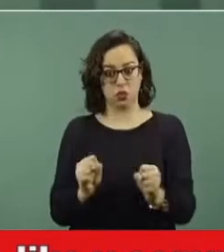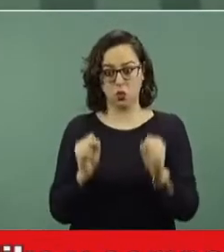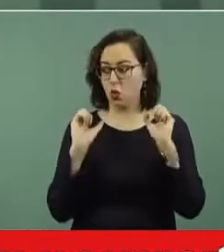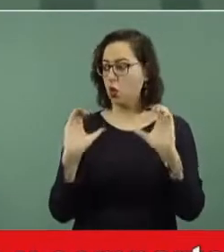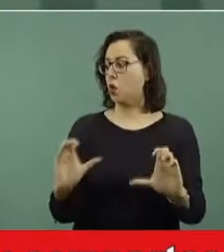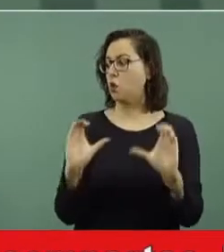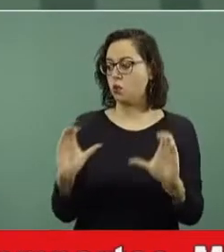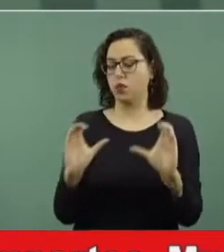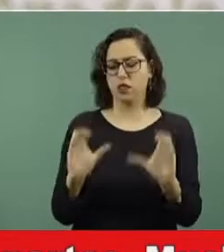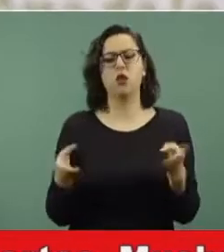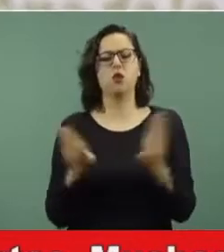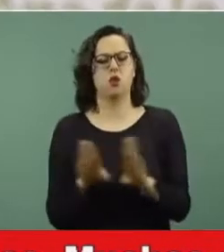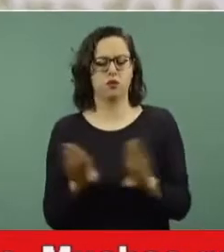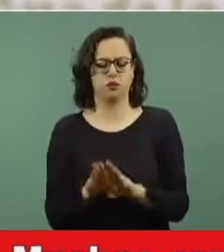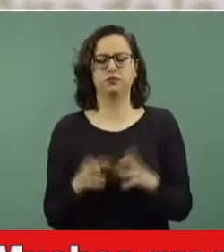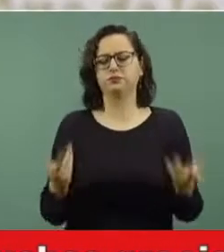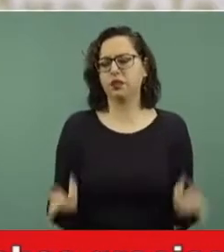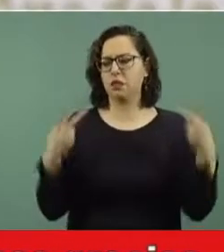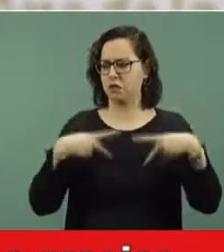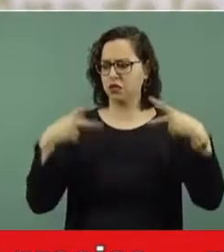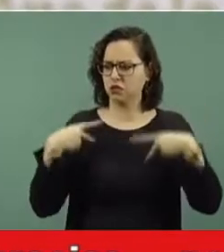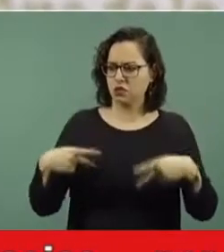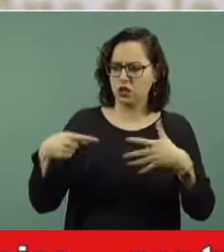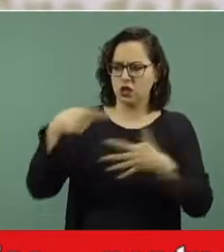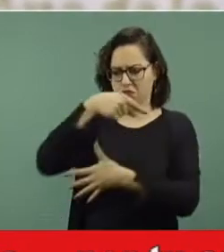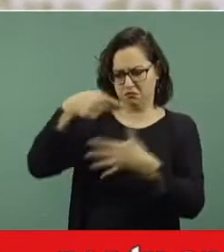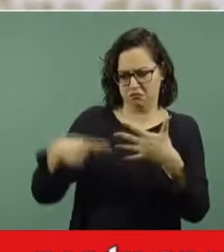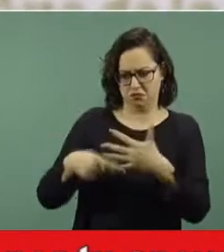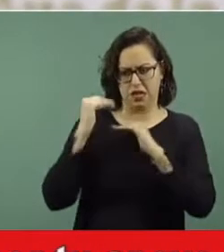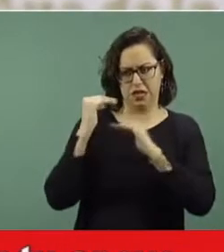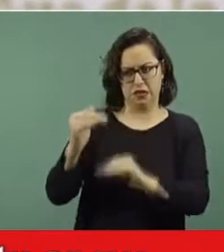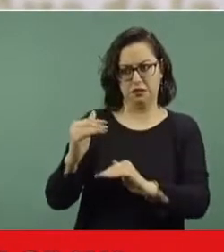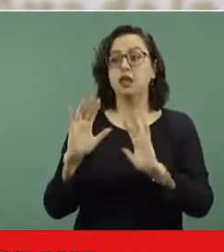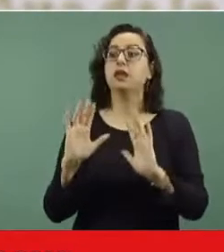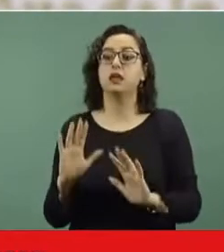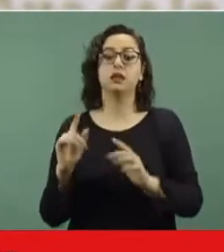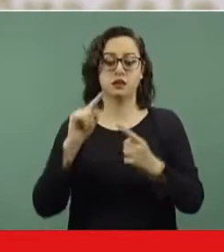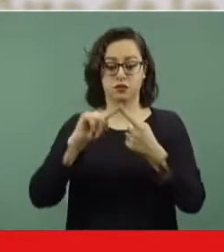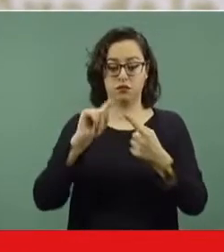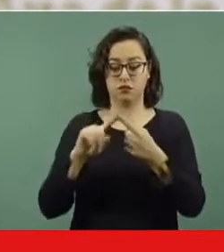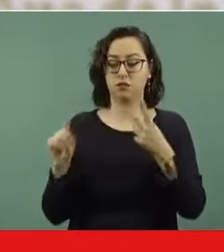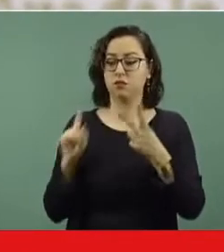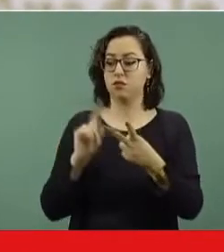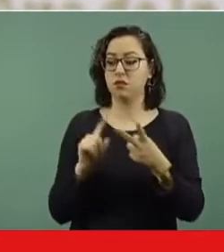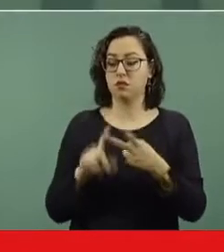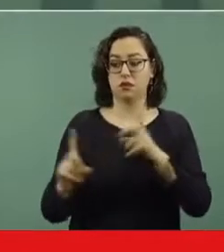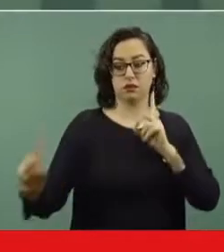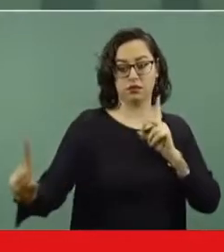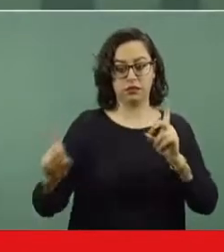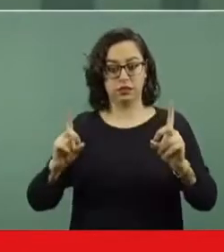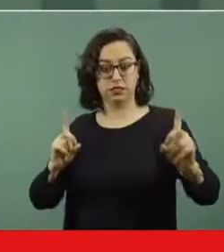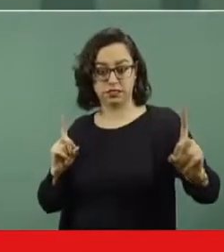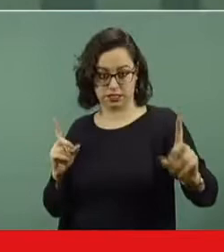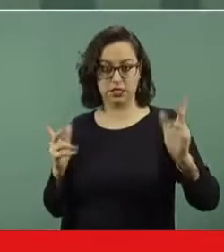para un evento, para una comida, para una cena y que las personas mantengan desde luego la sana distancia.